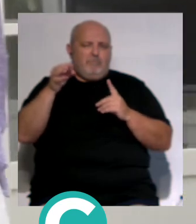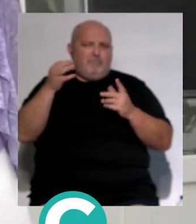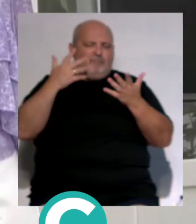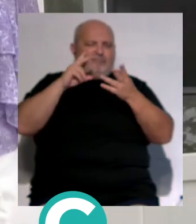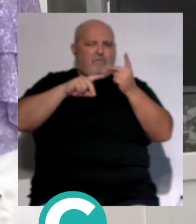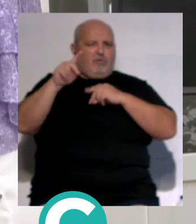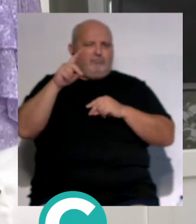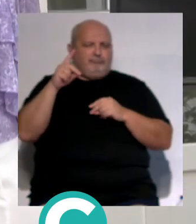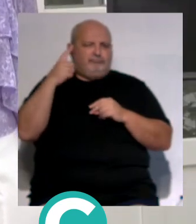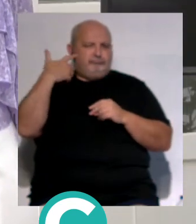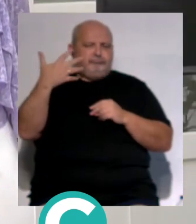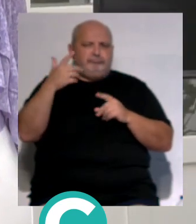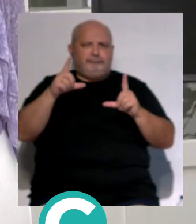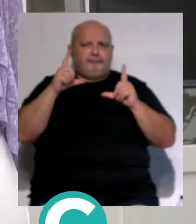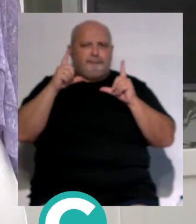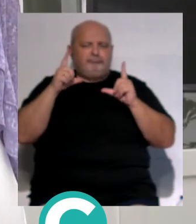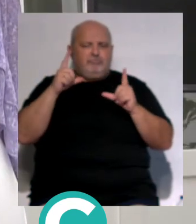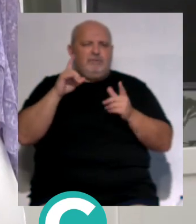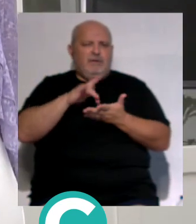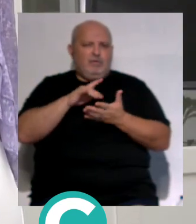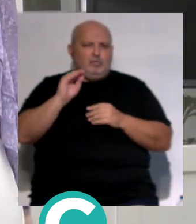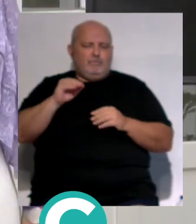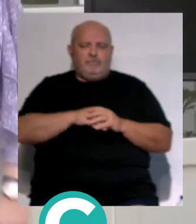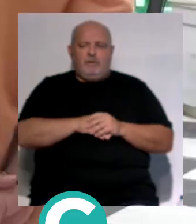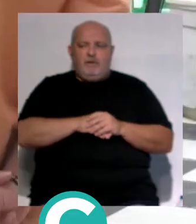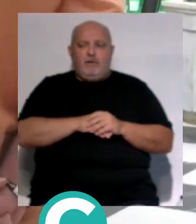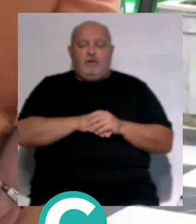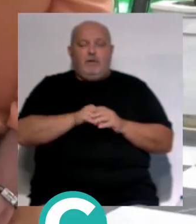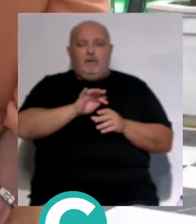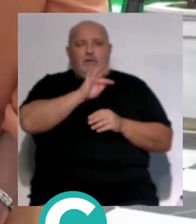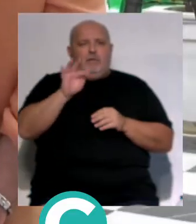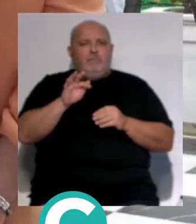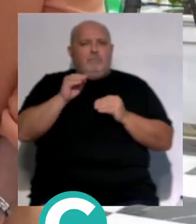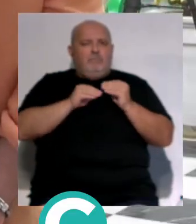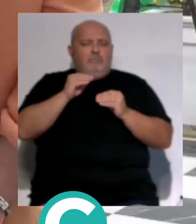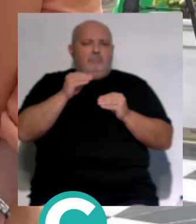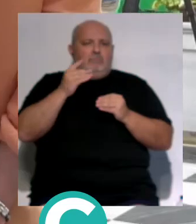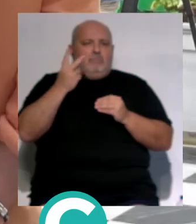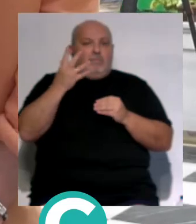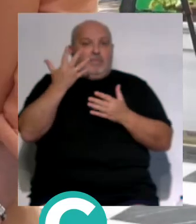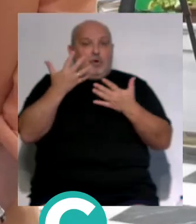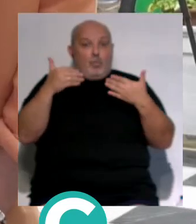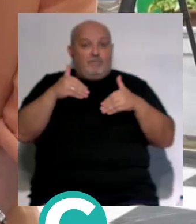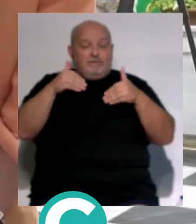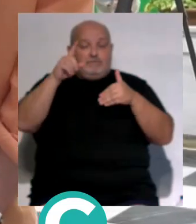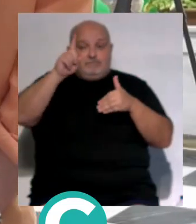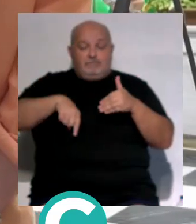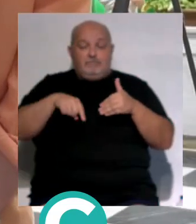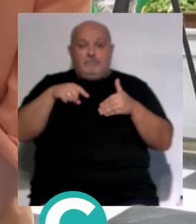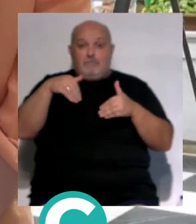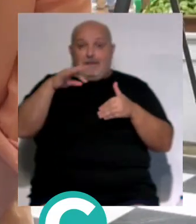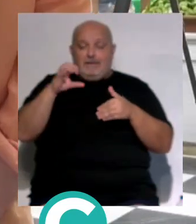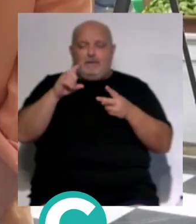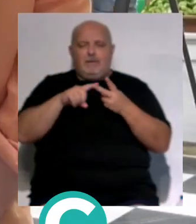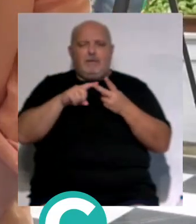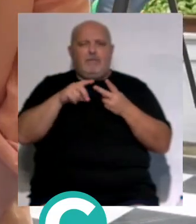protagonista contará con los mejores talentos de esta disciplina. Así pasarán por el escenario durante los próximos cinco jueves además de Maite Martín